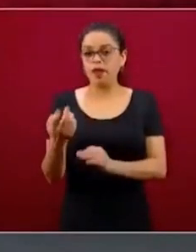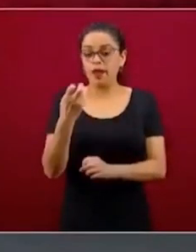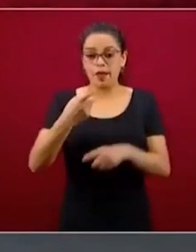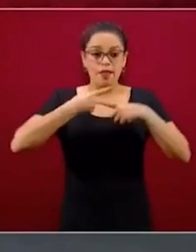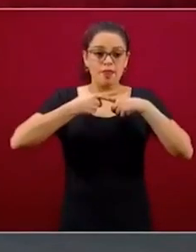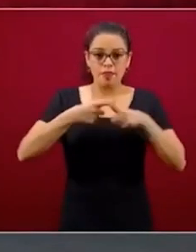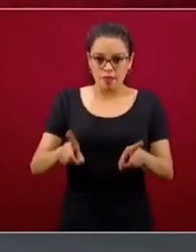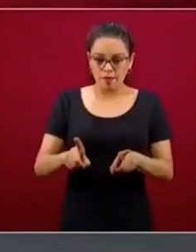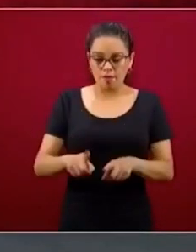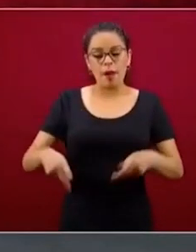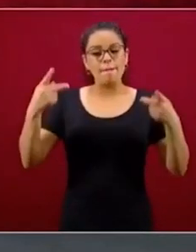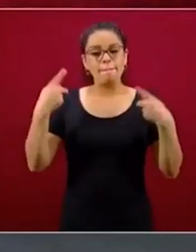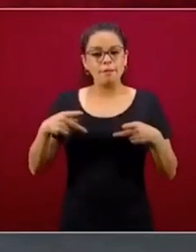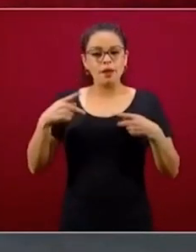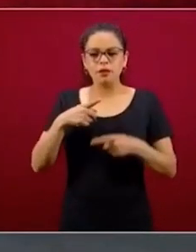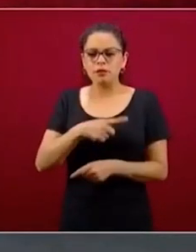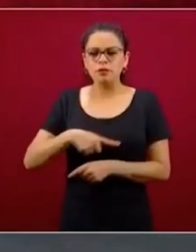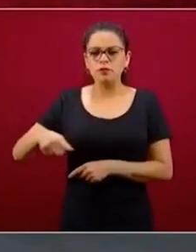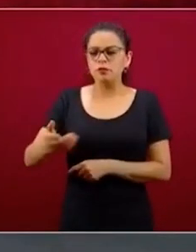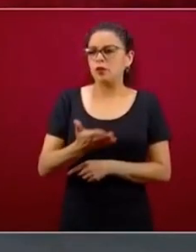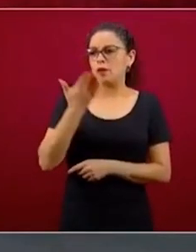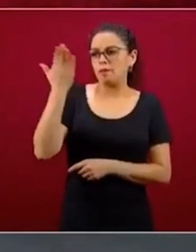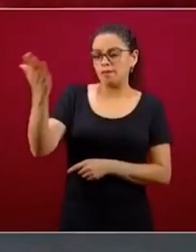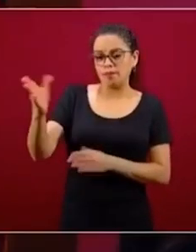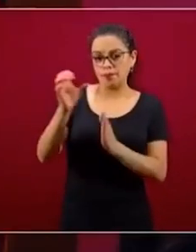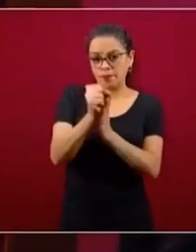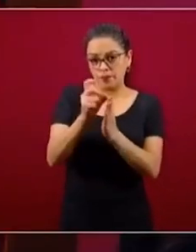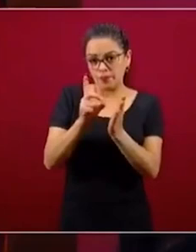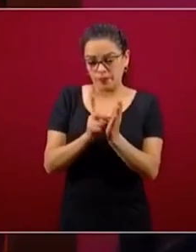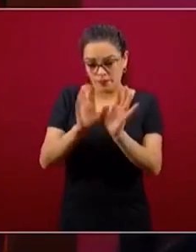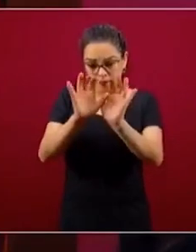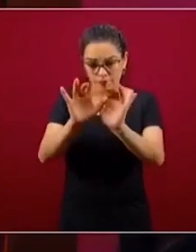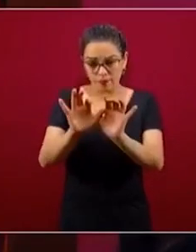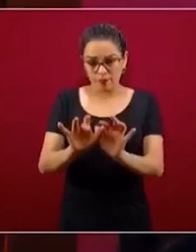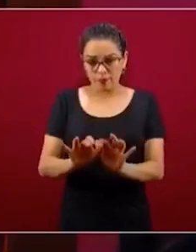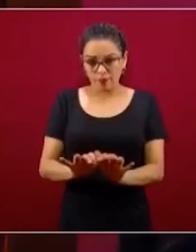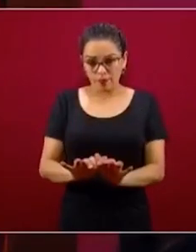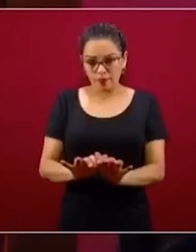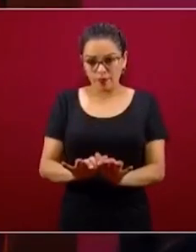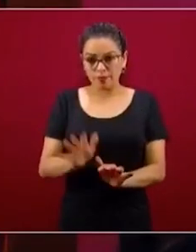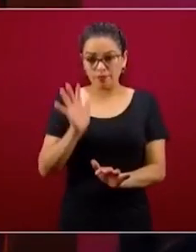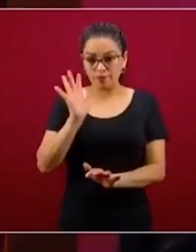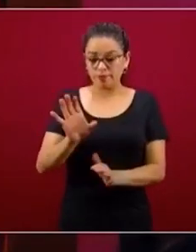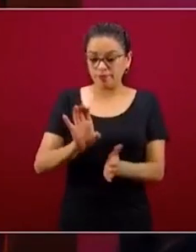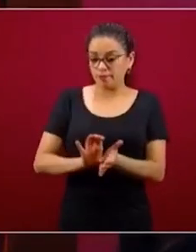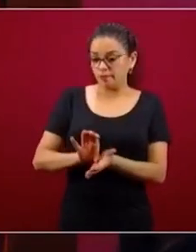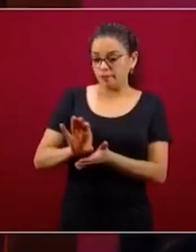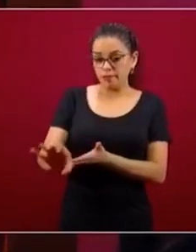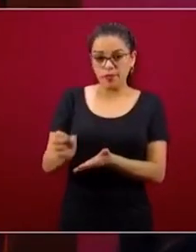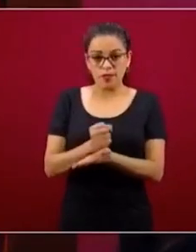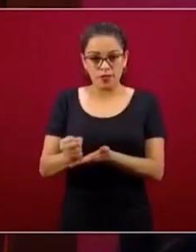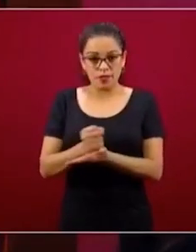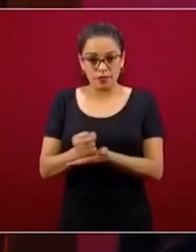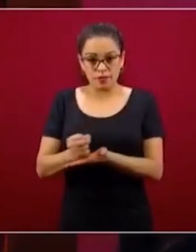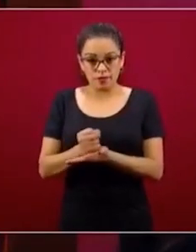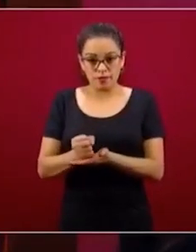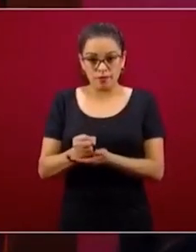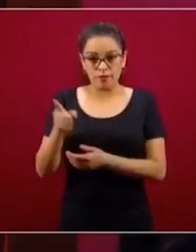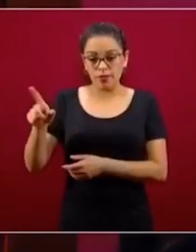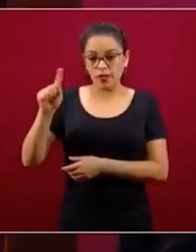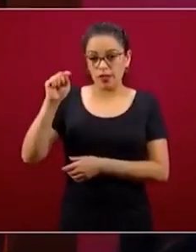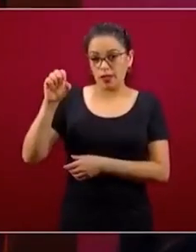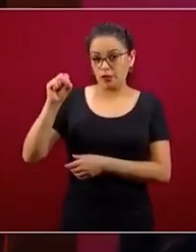personas entre que hacen su solicitud y es entregado el crédito, es pagado por parte de la